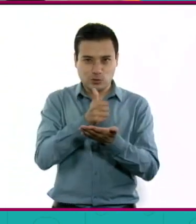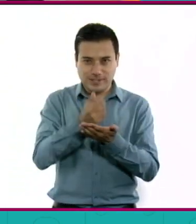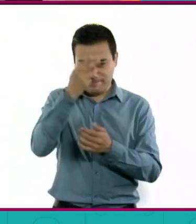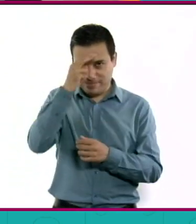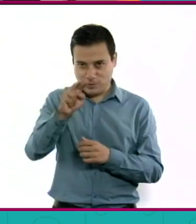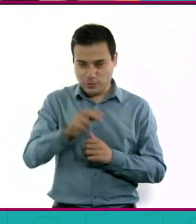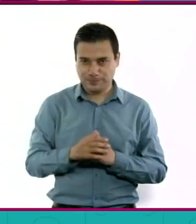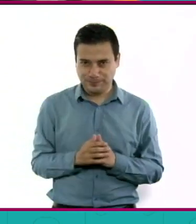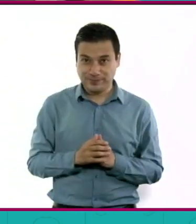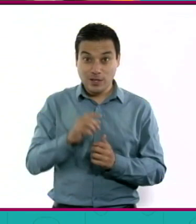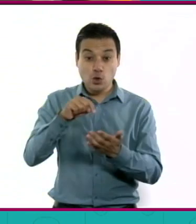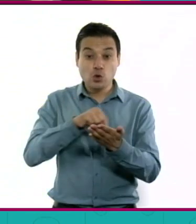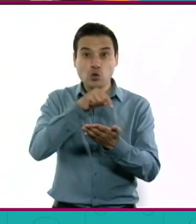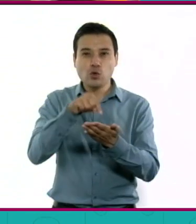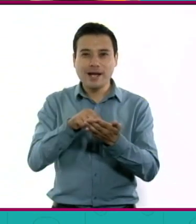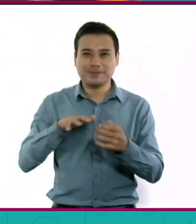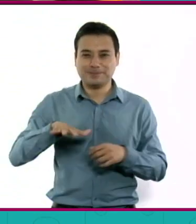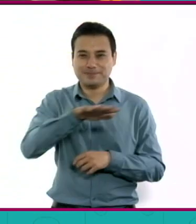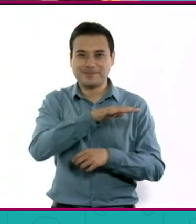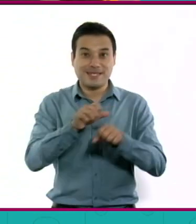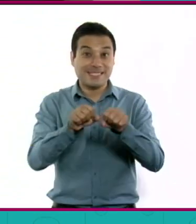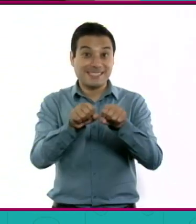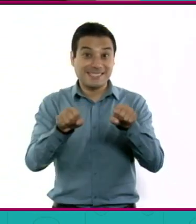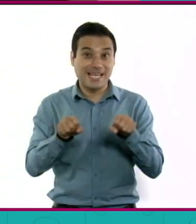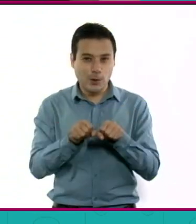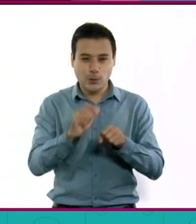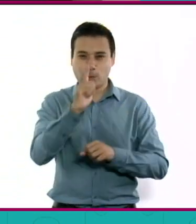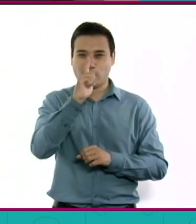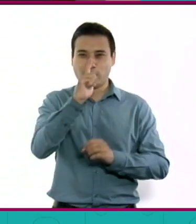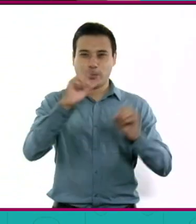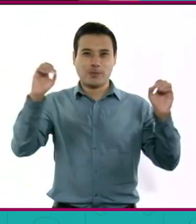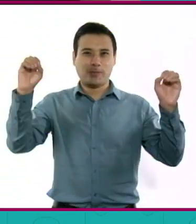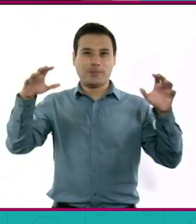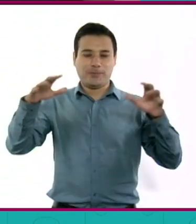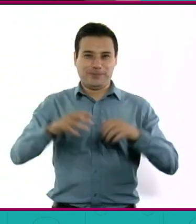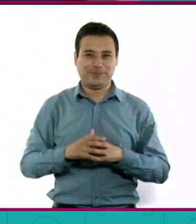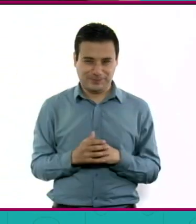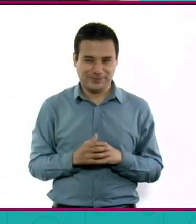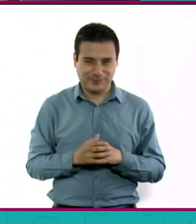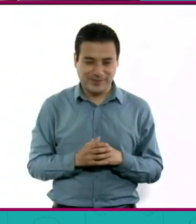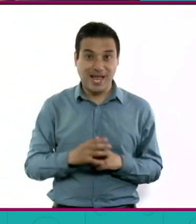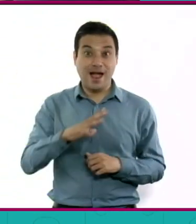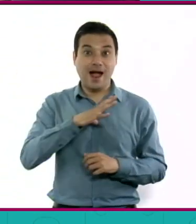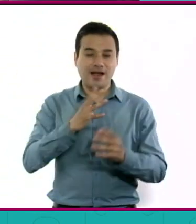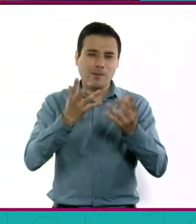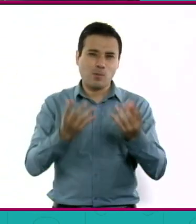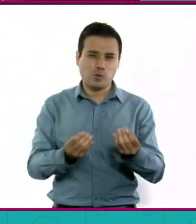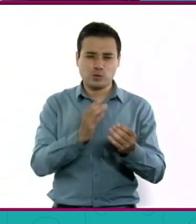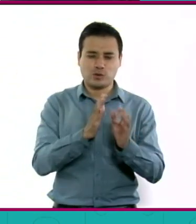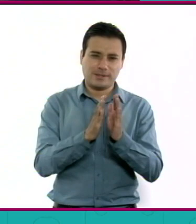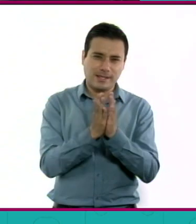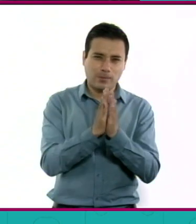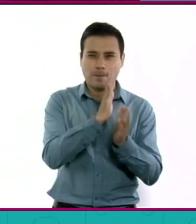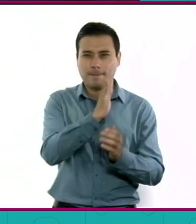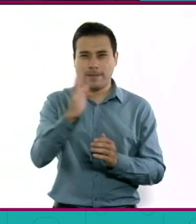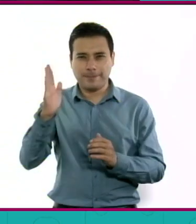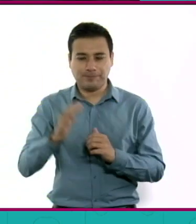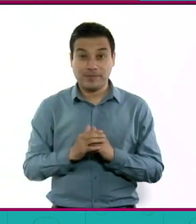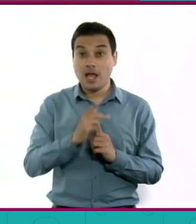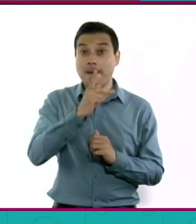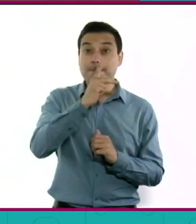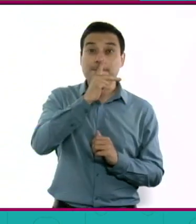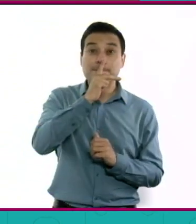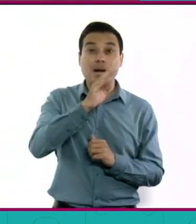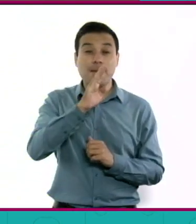específicamente en el amplio e iluminado salón de lectura que está rodeado de libros. Aquí, madres y padres de